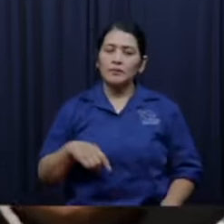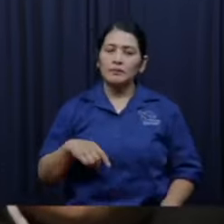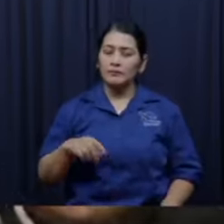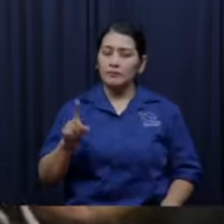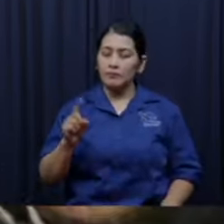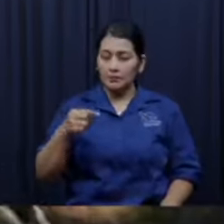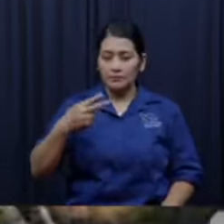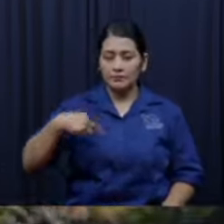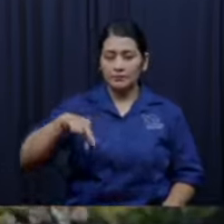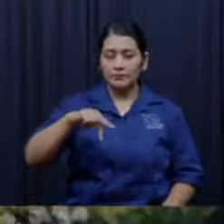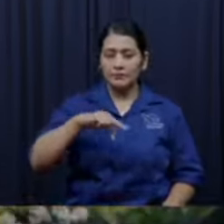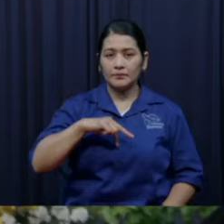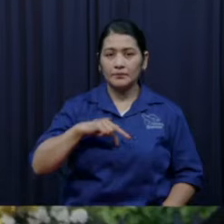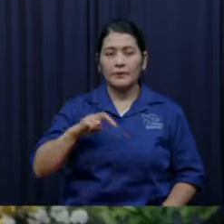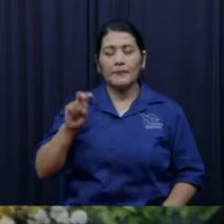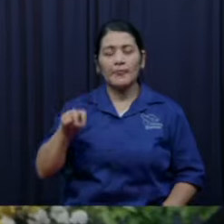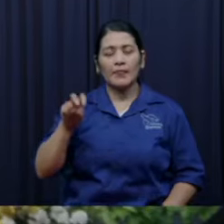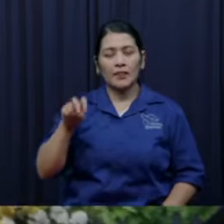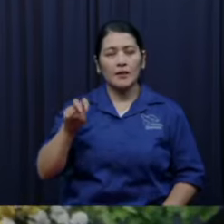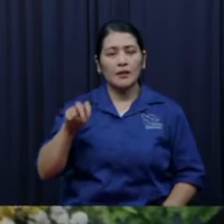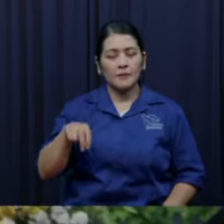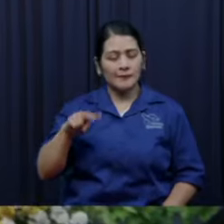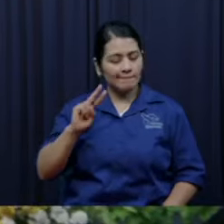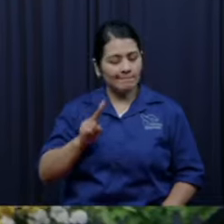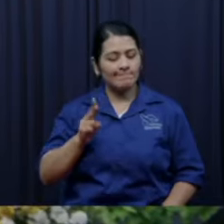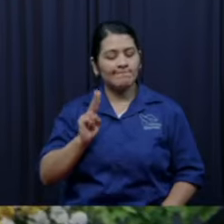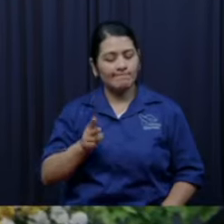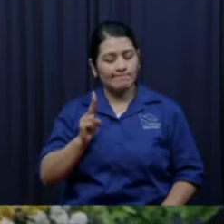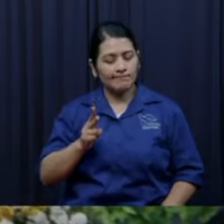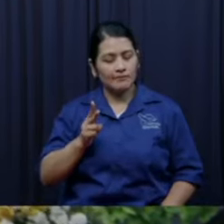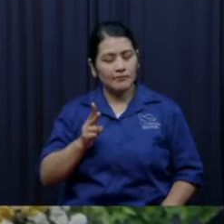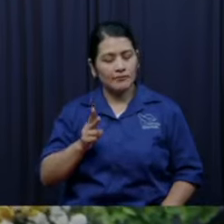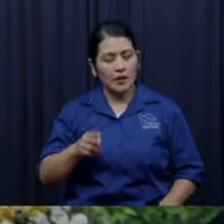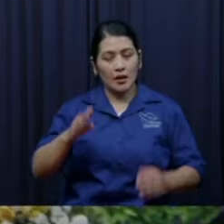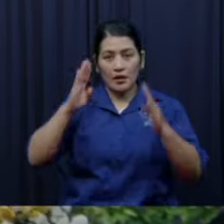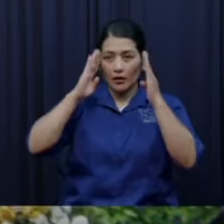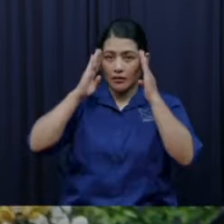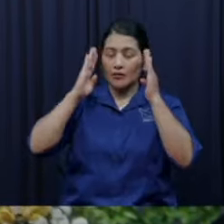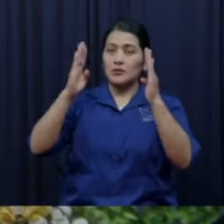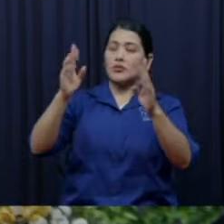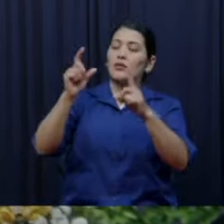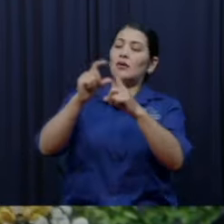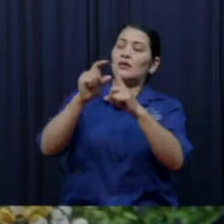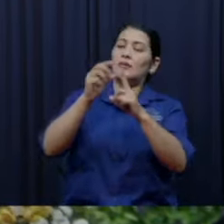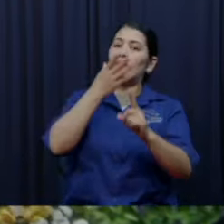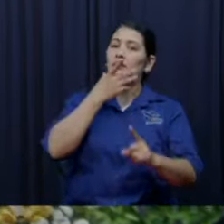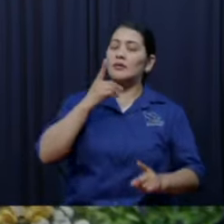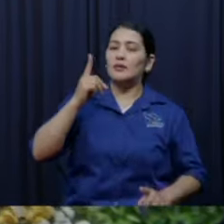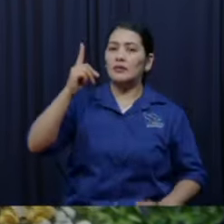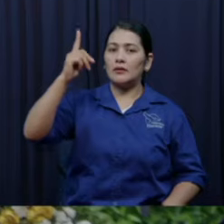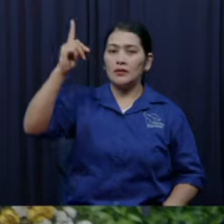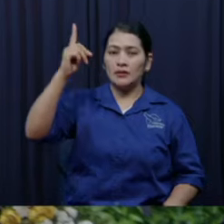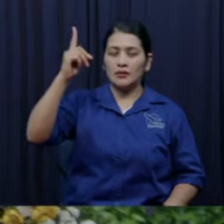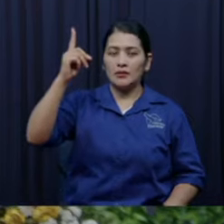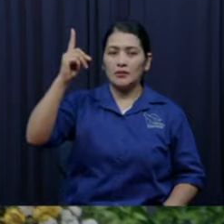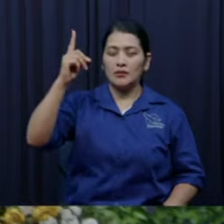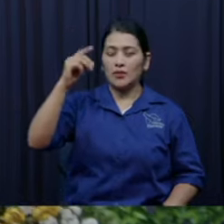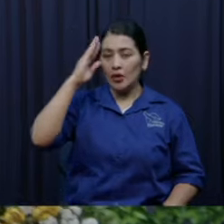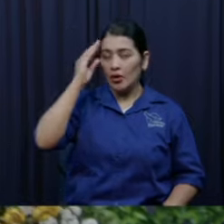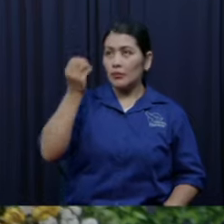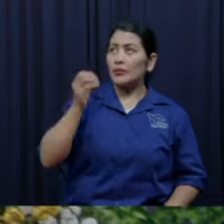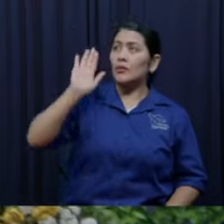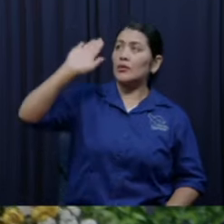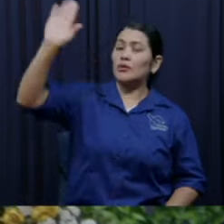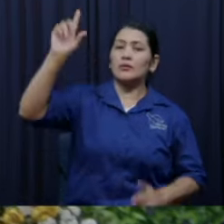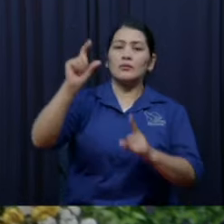a ese lo predicó hace 15 años, no sé quién, no importa, si es la palabra de Dios no pasa de moda, es eterna, es